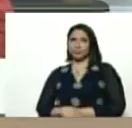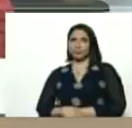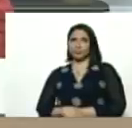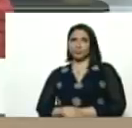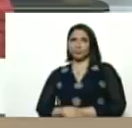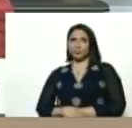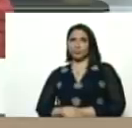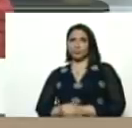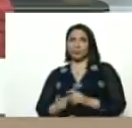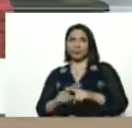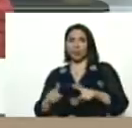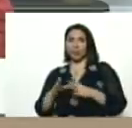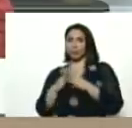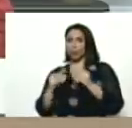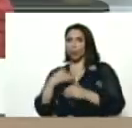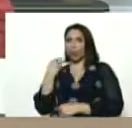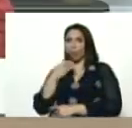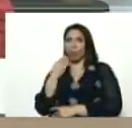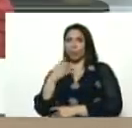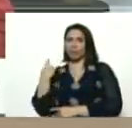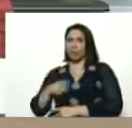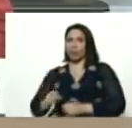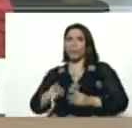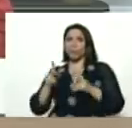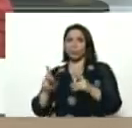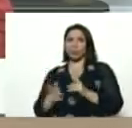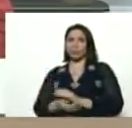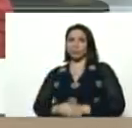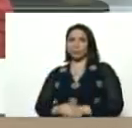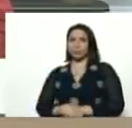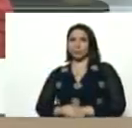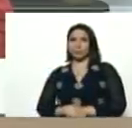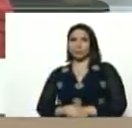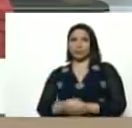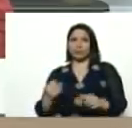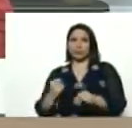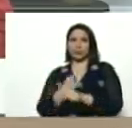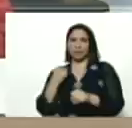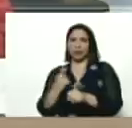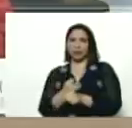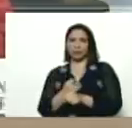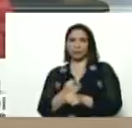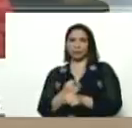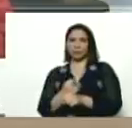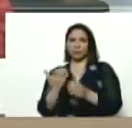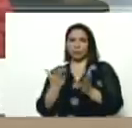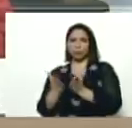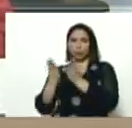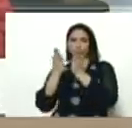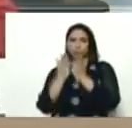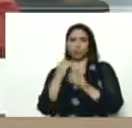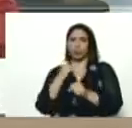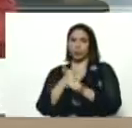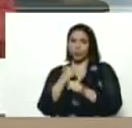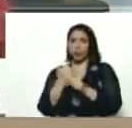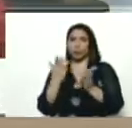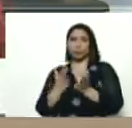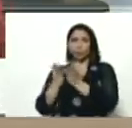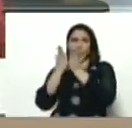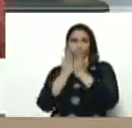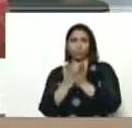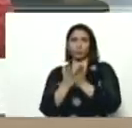y para que todos los jóvenes, tengan oportunidad, de trabajo, estudio, trabajo, estudio,